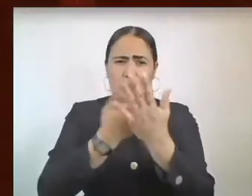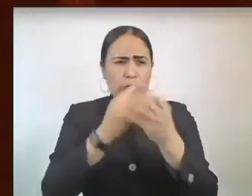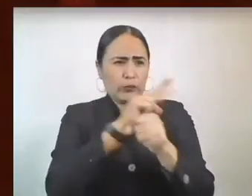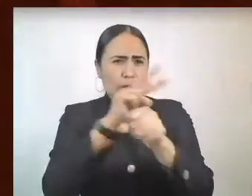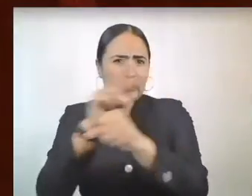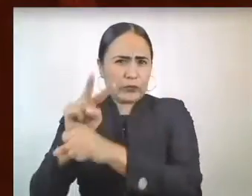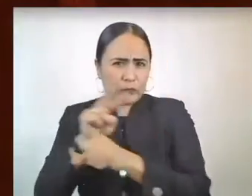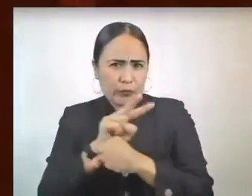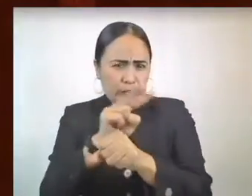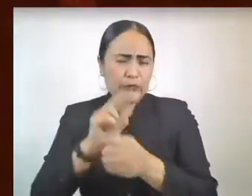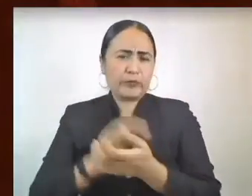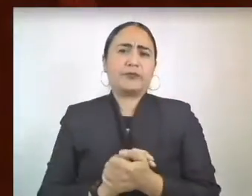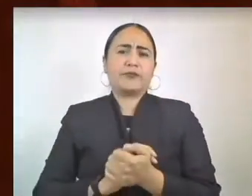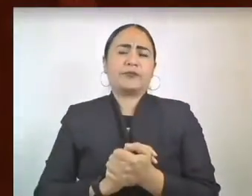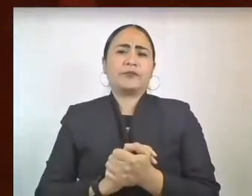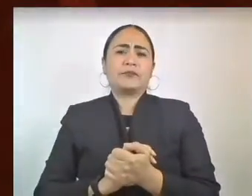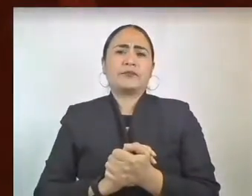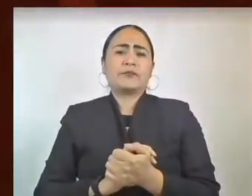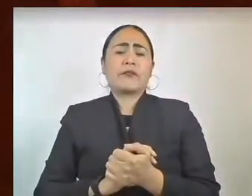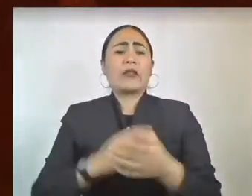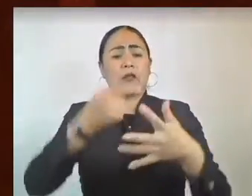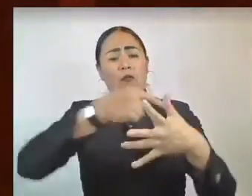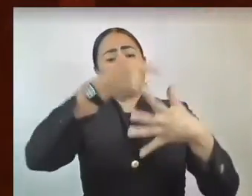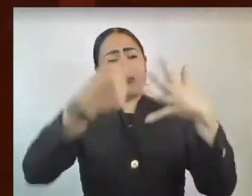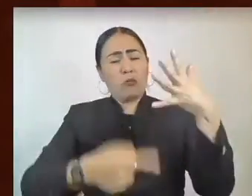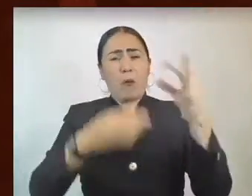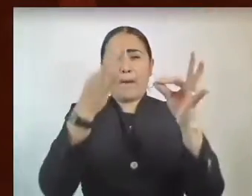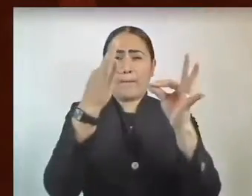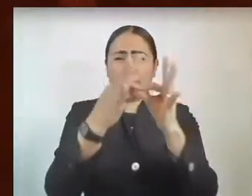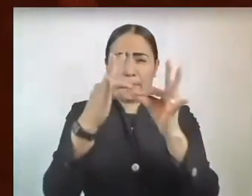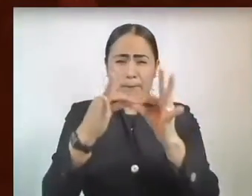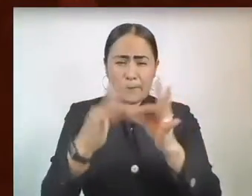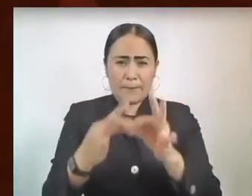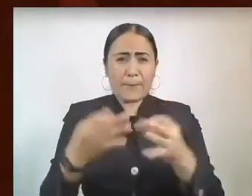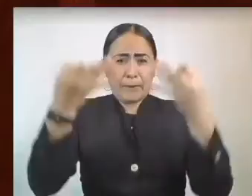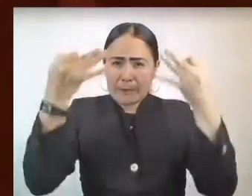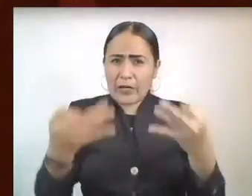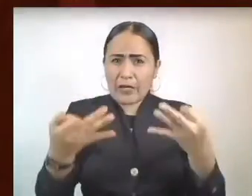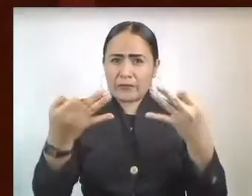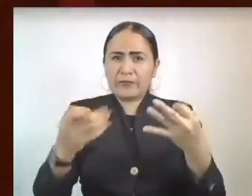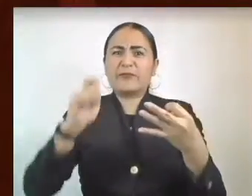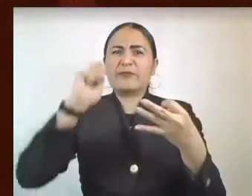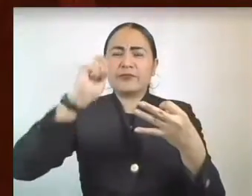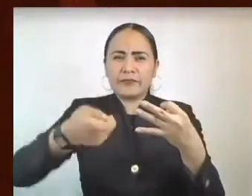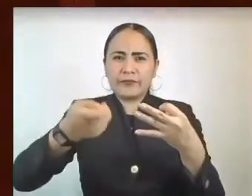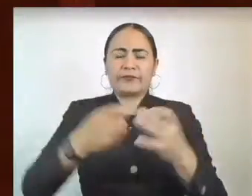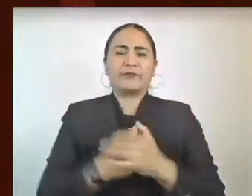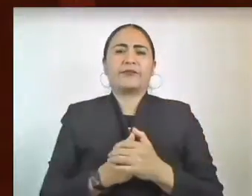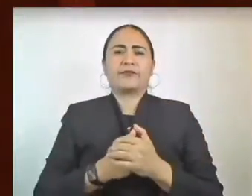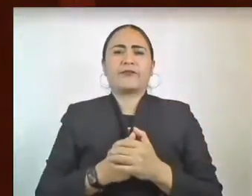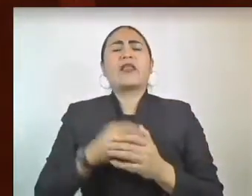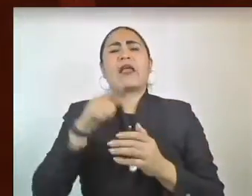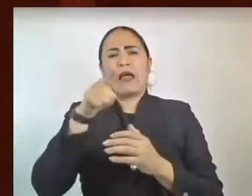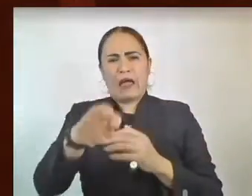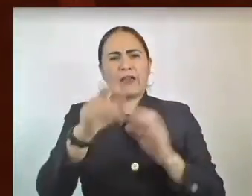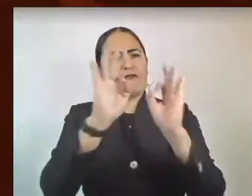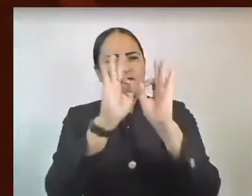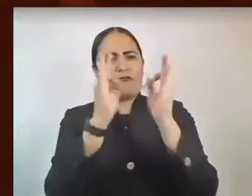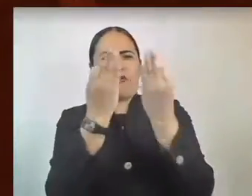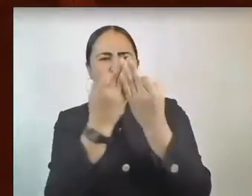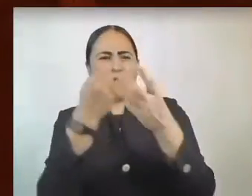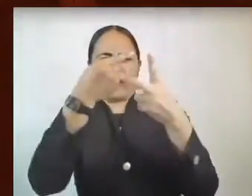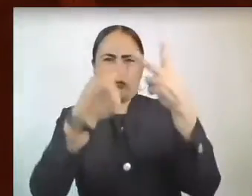atribuciones puedan cumplirse de manera efectiva, deben considerarse esquemas en un doble sentido.